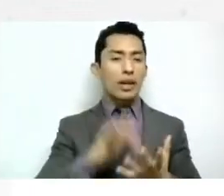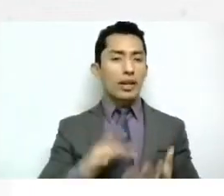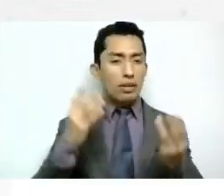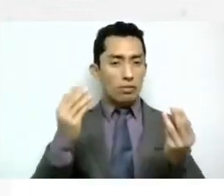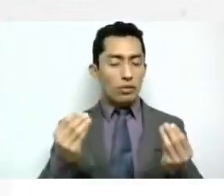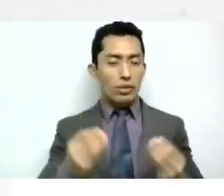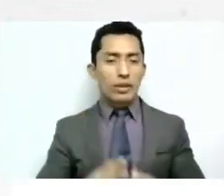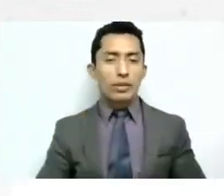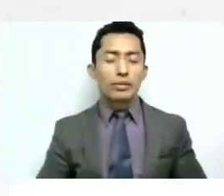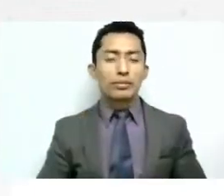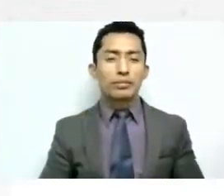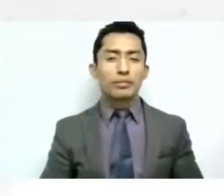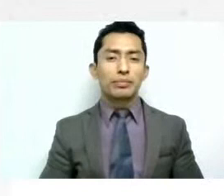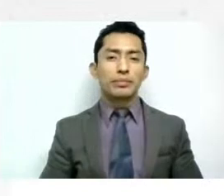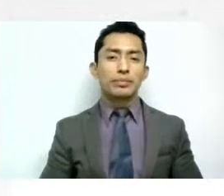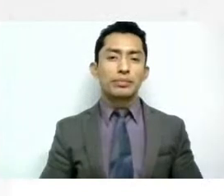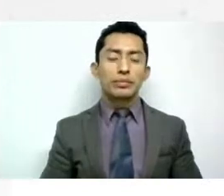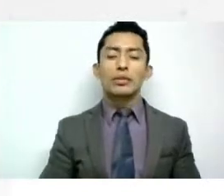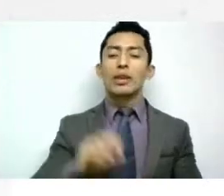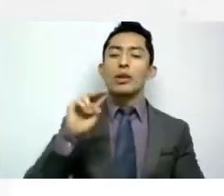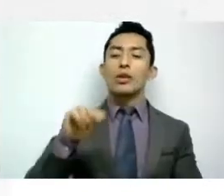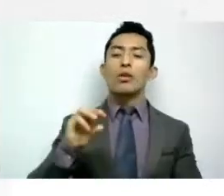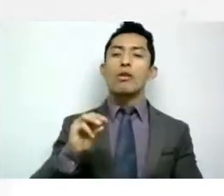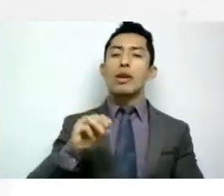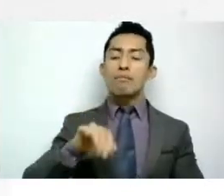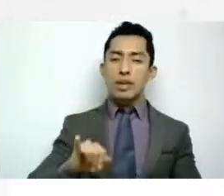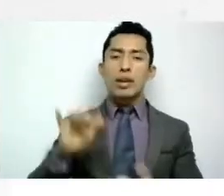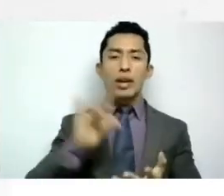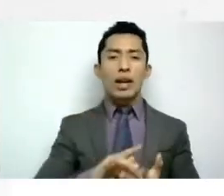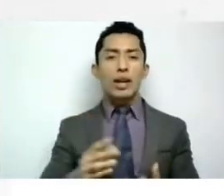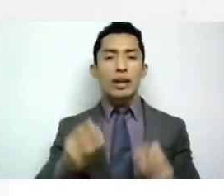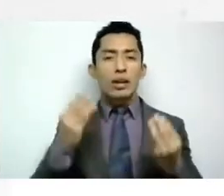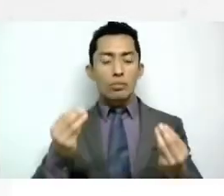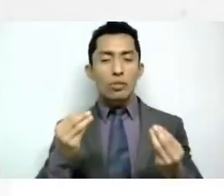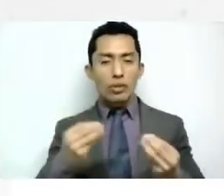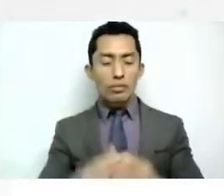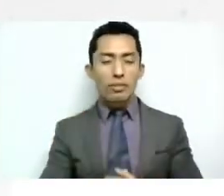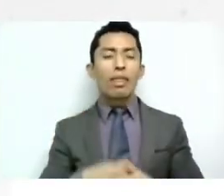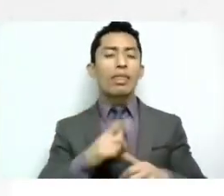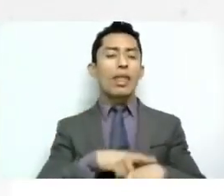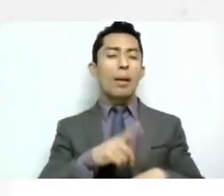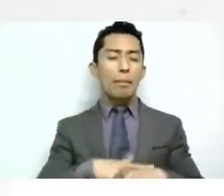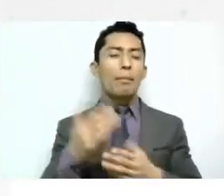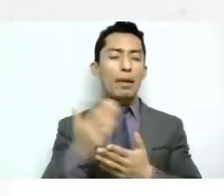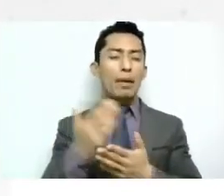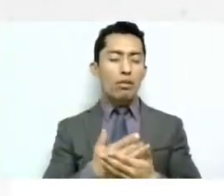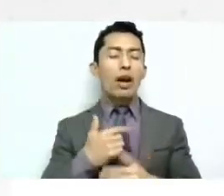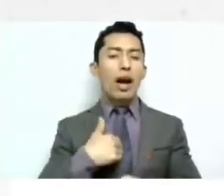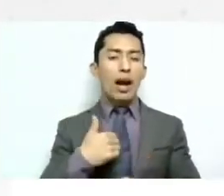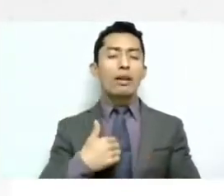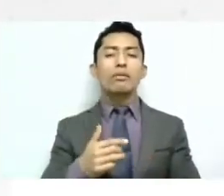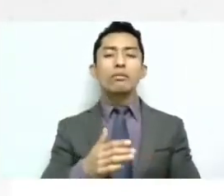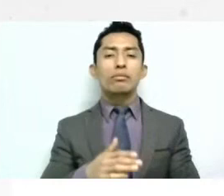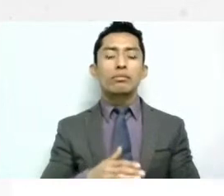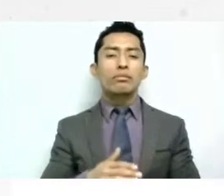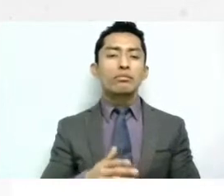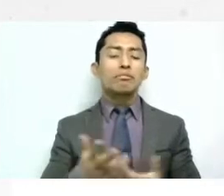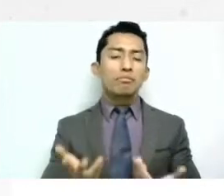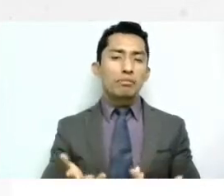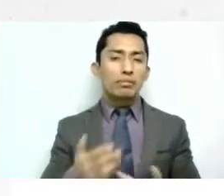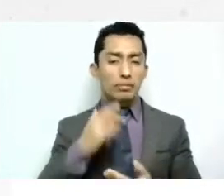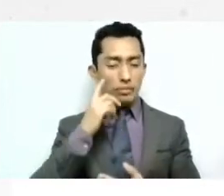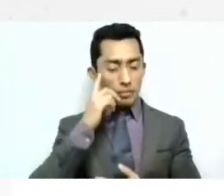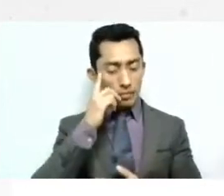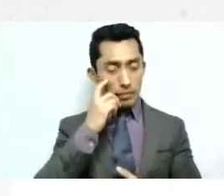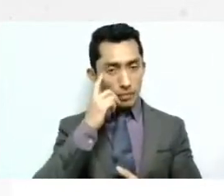bueno a mí muchísimas gracias nos queda poco tiempo para hacer varias cosas entonces digamos voy a